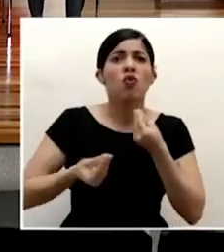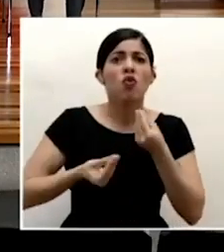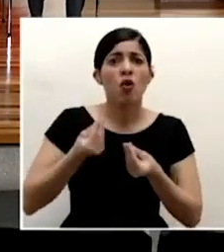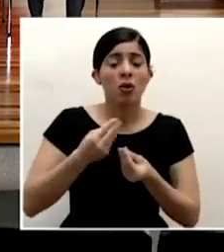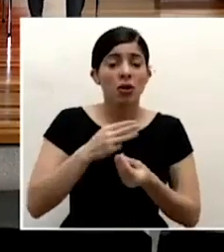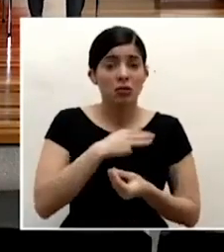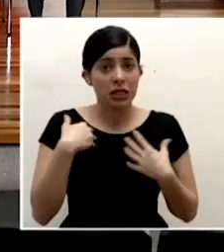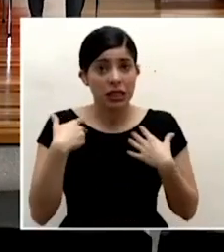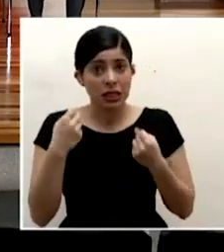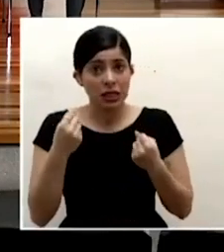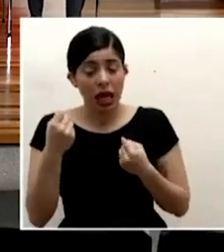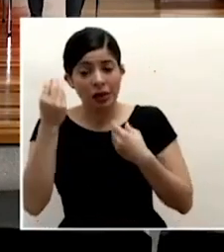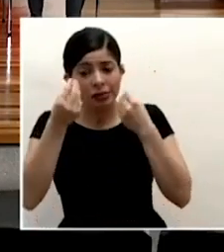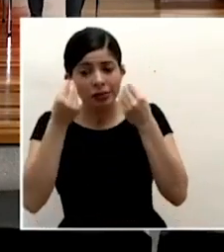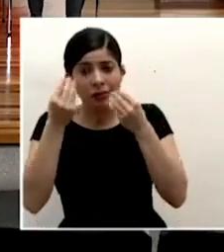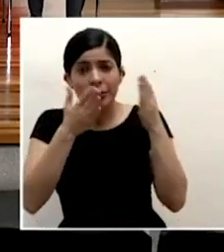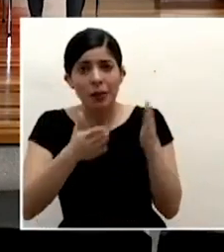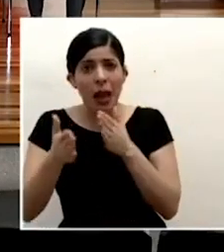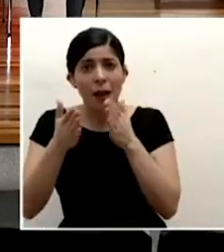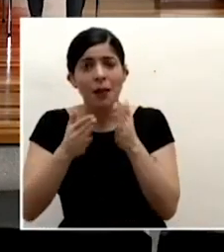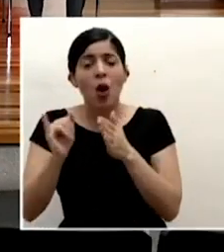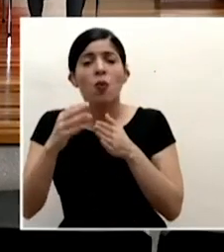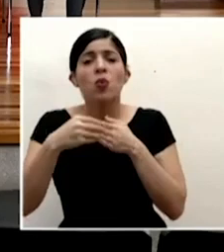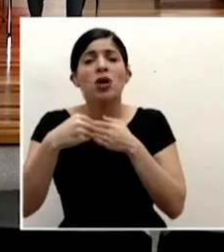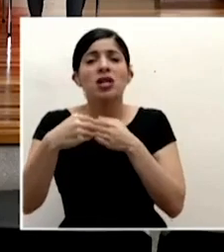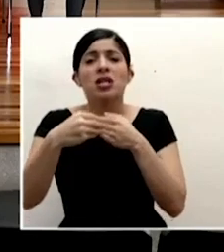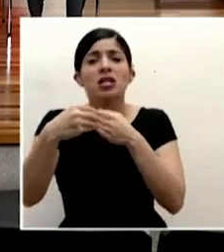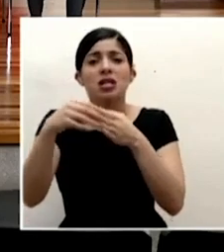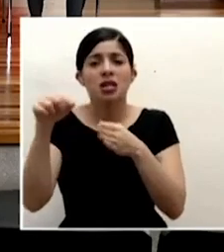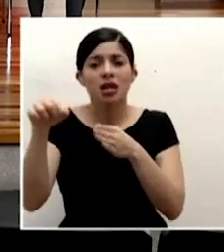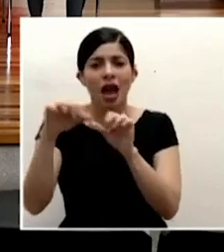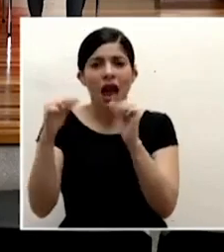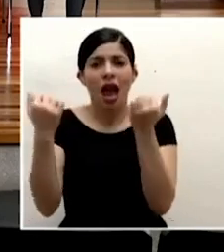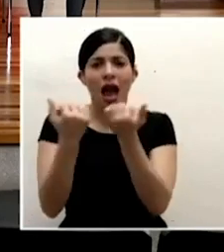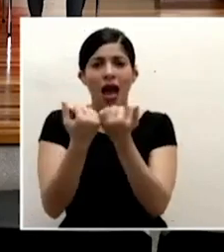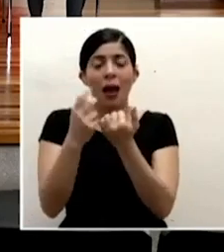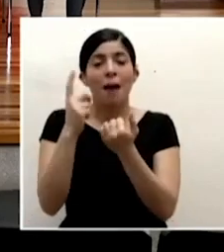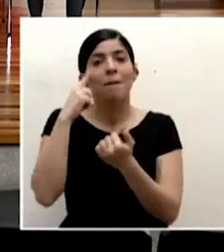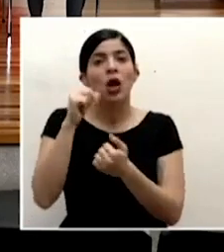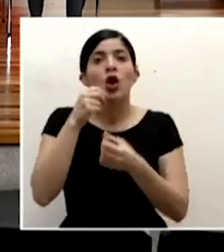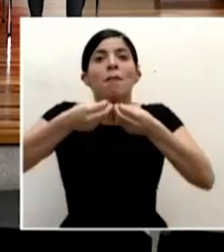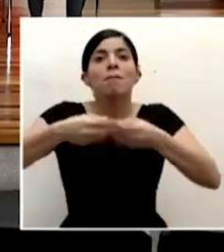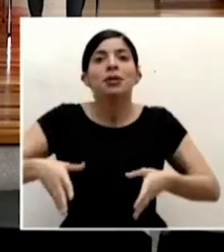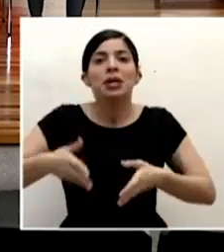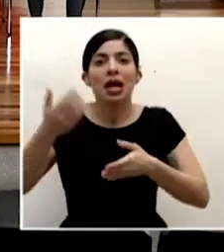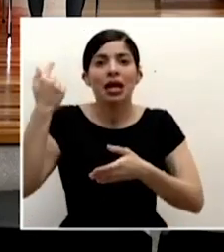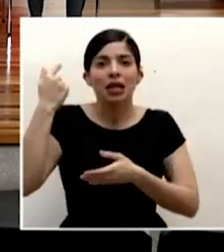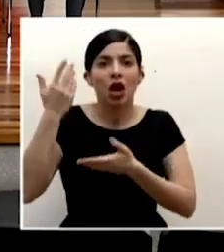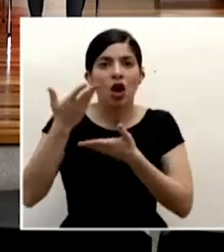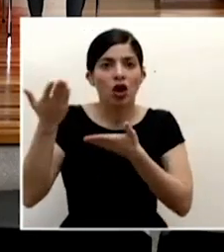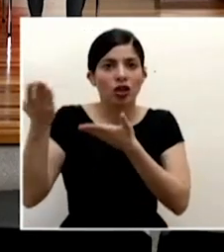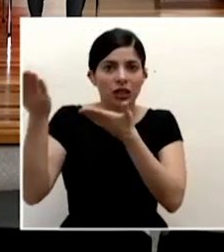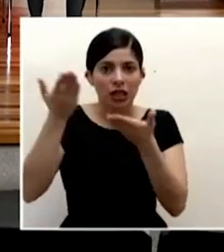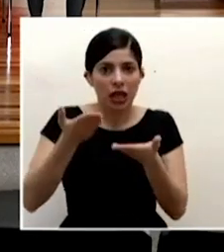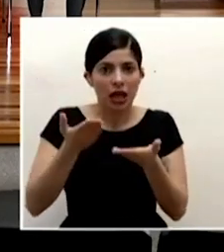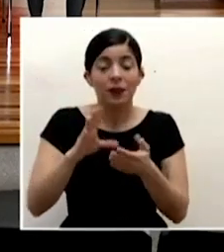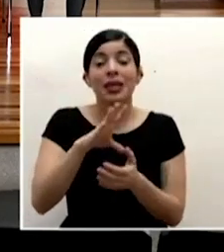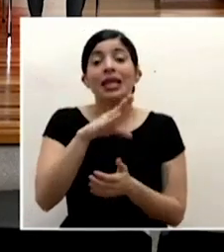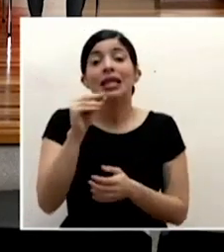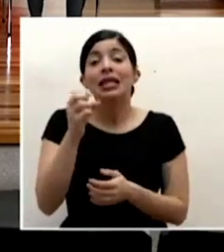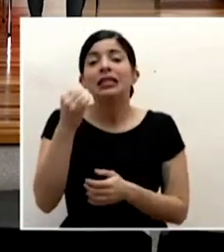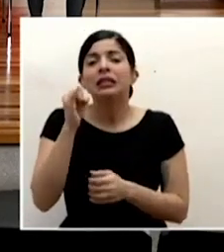valorado o trabaja en elaboración de alguna guía para ese sector y que no se pierdan las mercancías y si nos puede